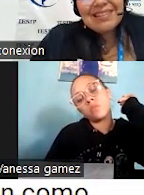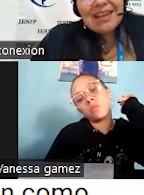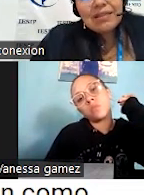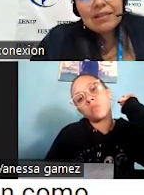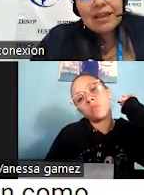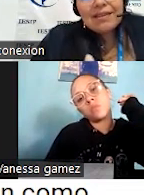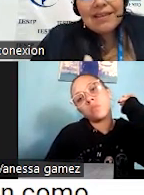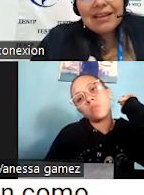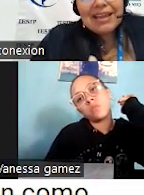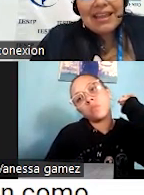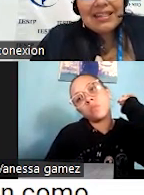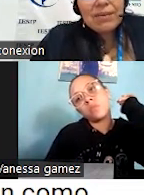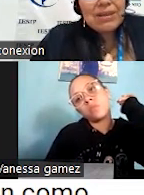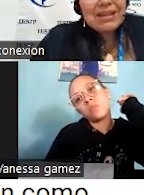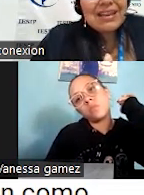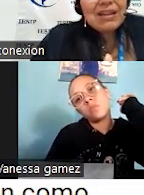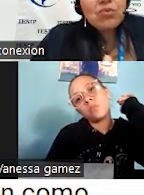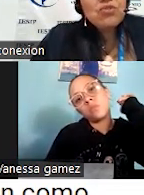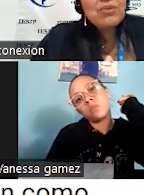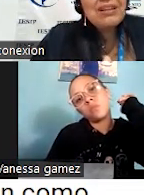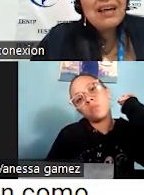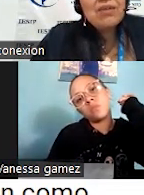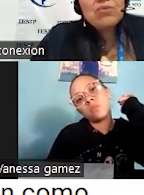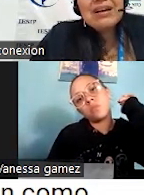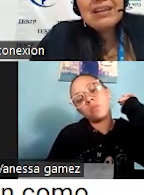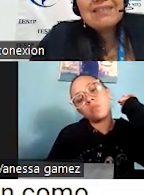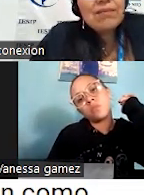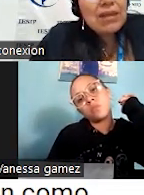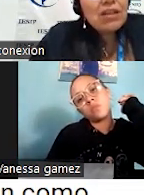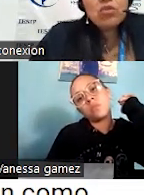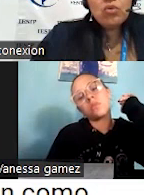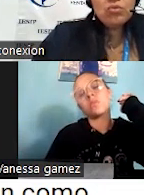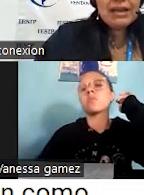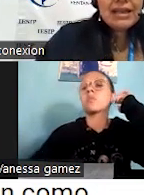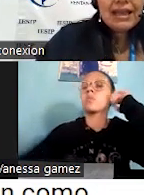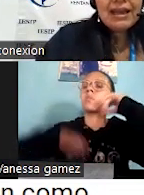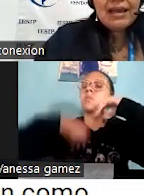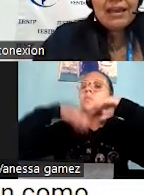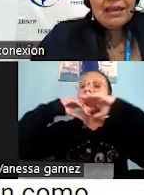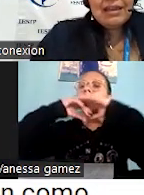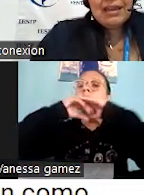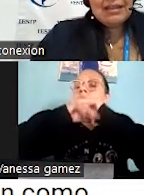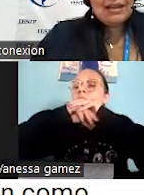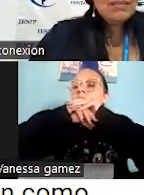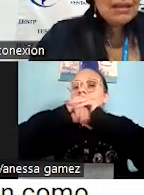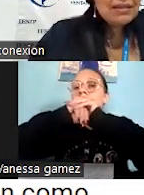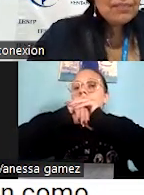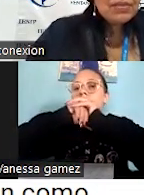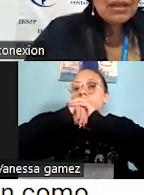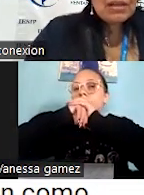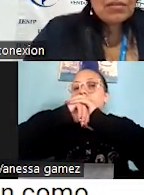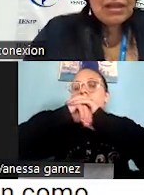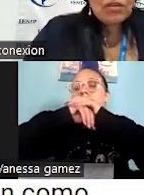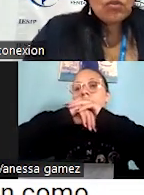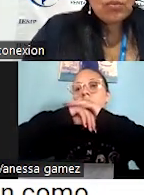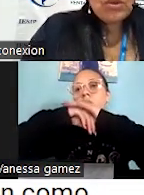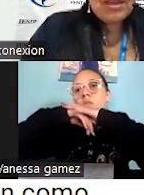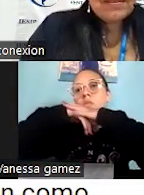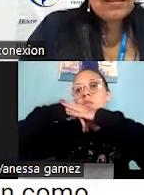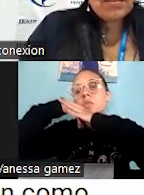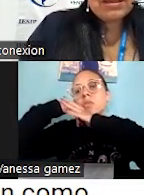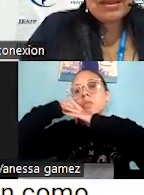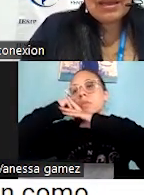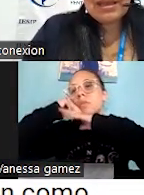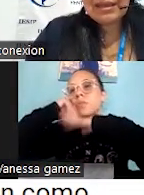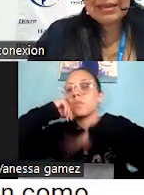necesidad de ese cliente, brindar la posibilidad de un agradecimiento, de una queja y generalmente eso se